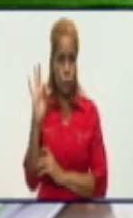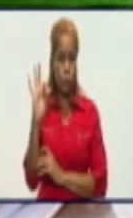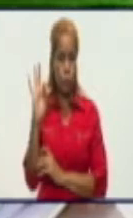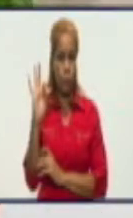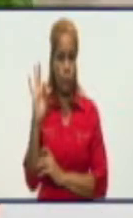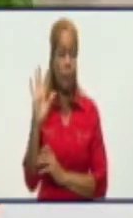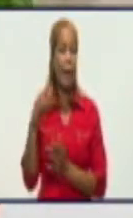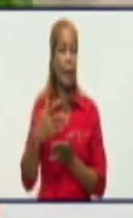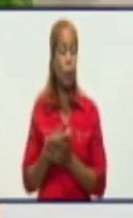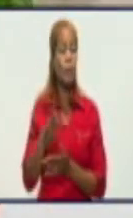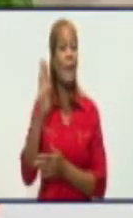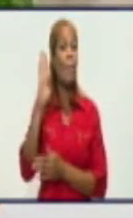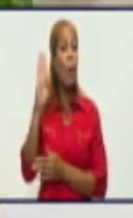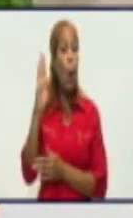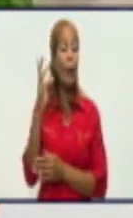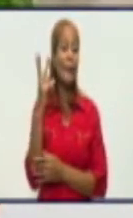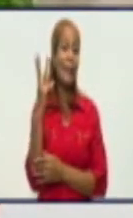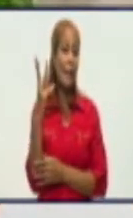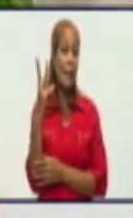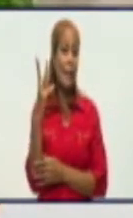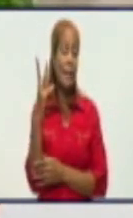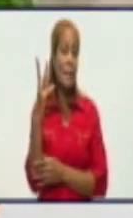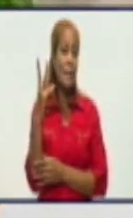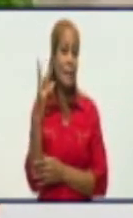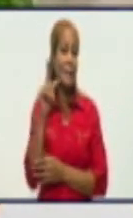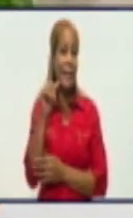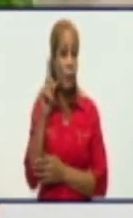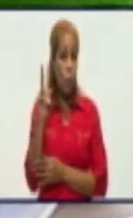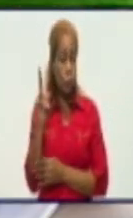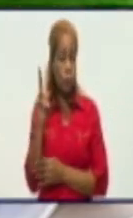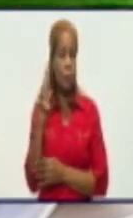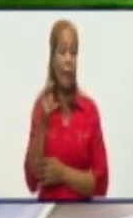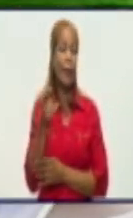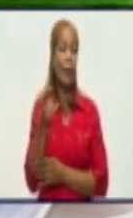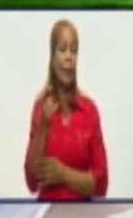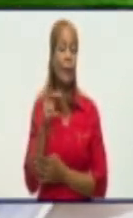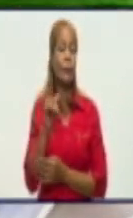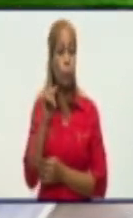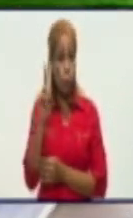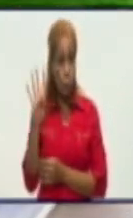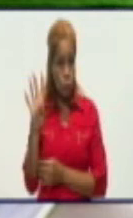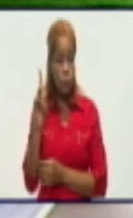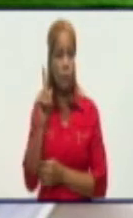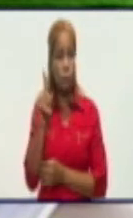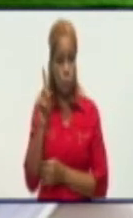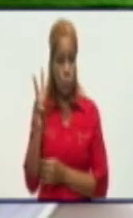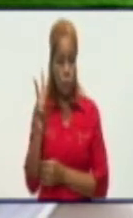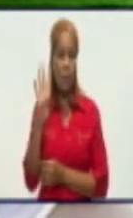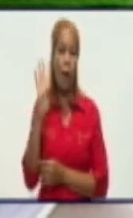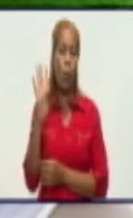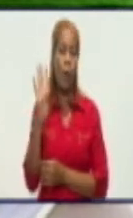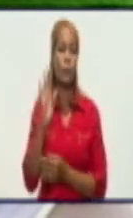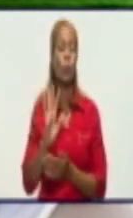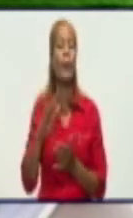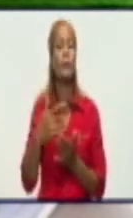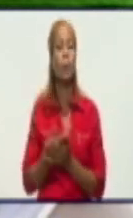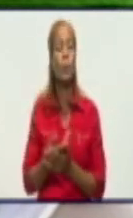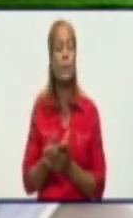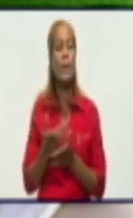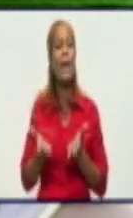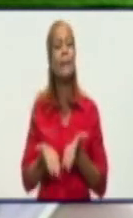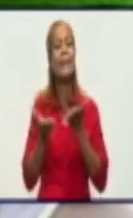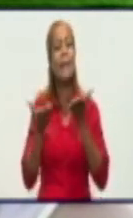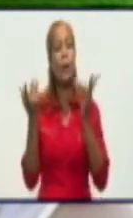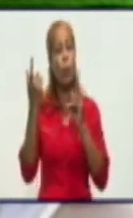4. Del día, de 12 del día a 4 de la tarde. Banda de Sil, Mazanillo, Jiguaní, Desarrollo, el municipio de Oniquero, Desarrollo,